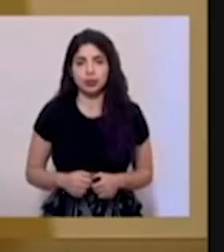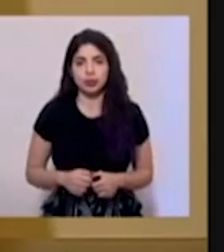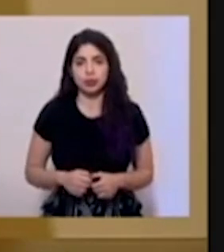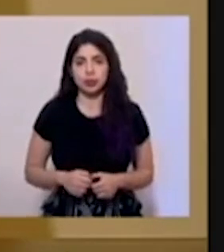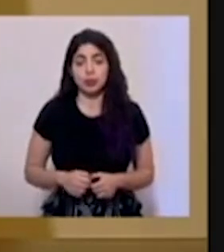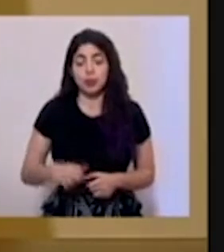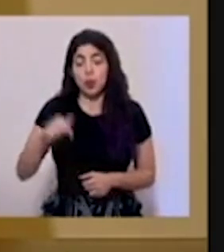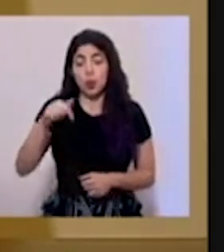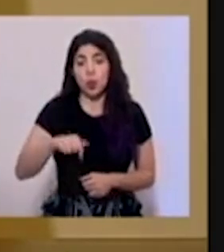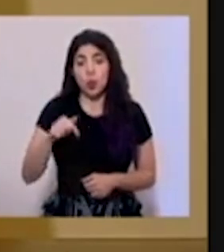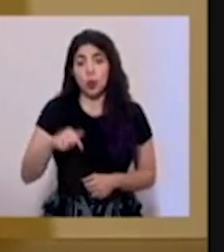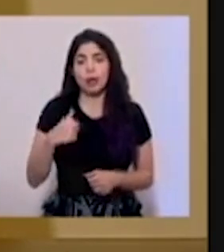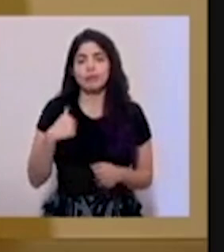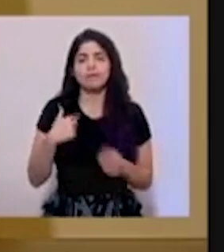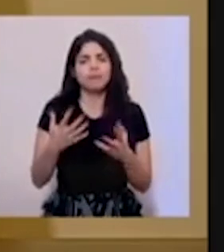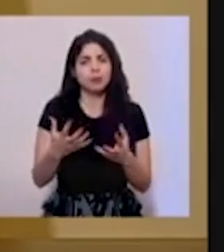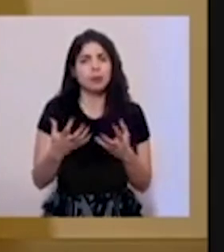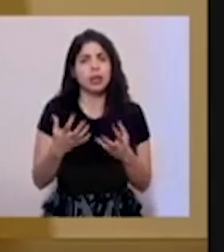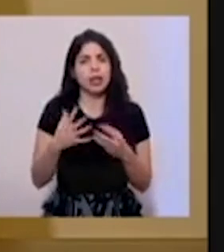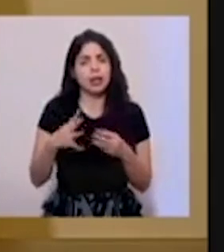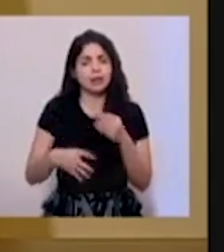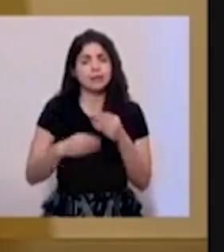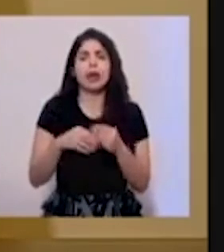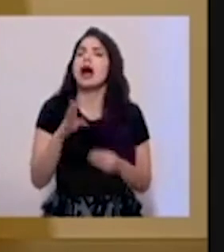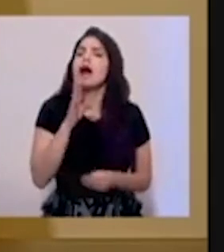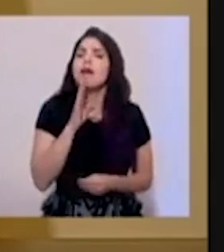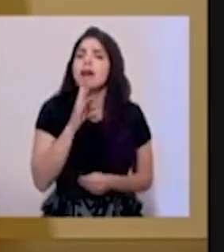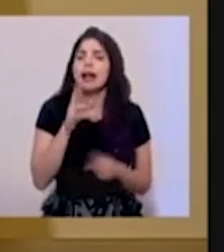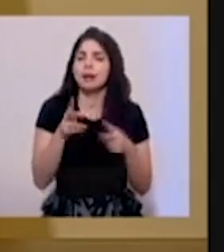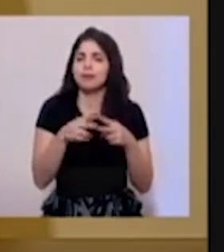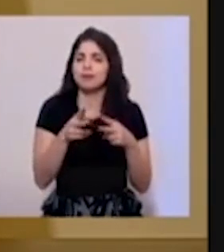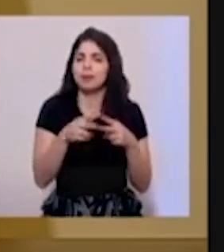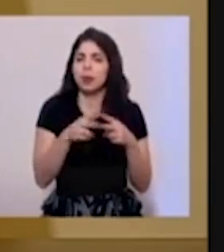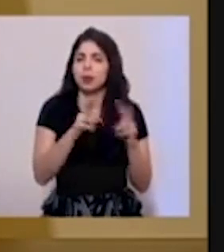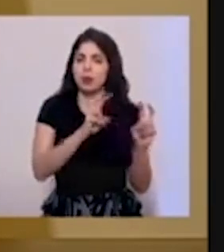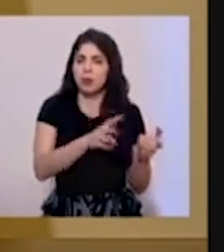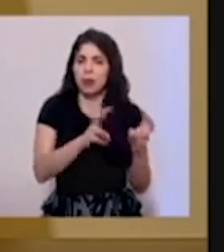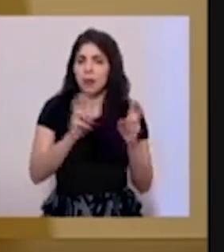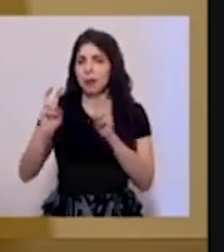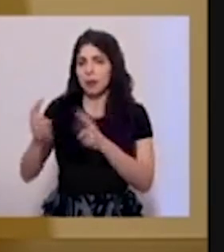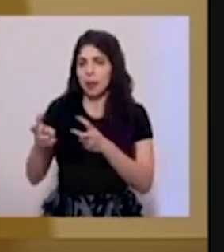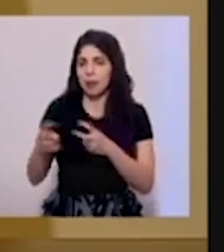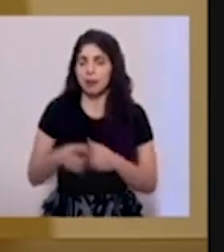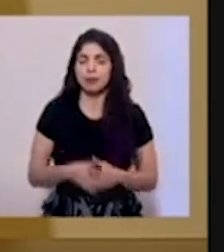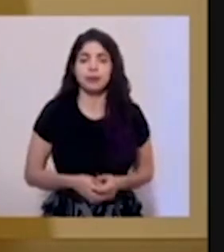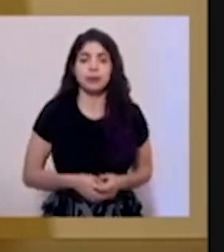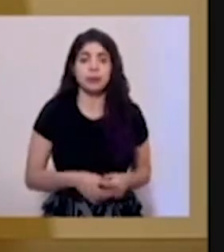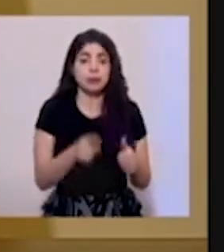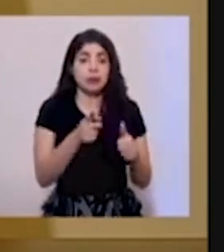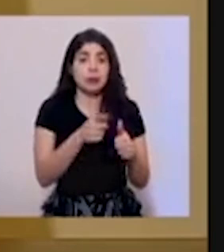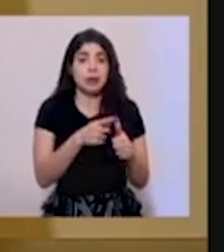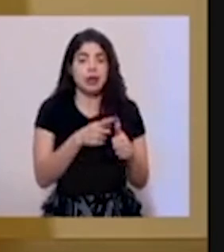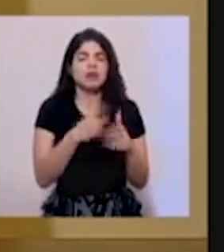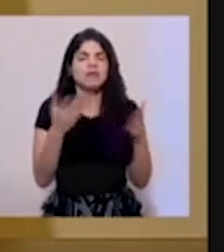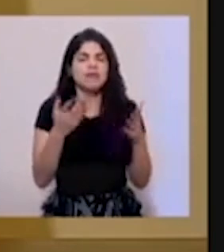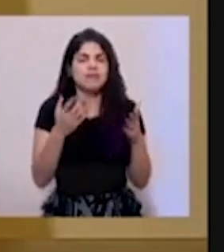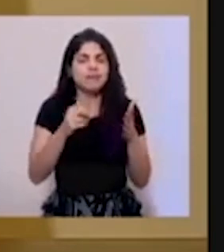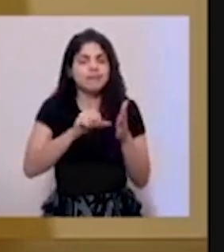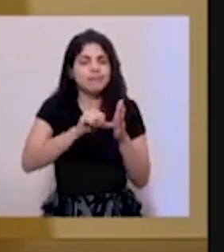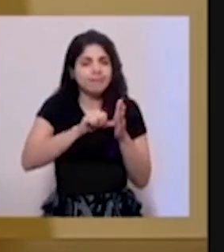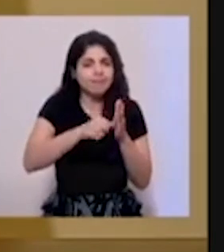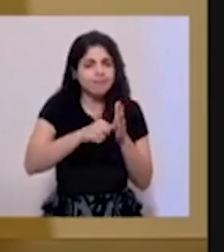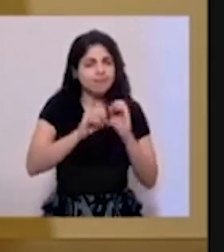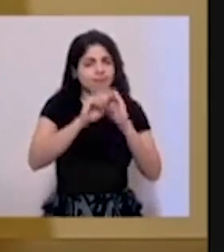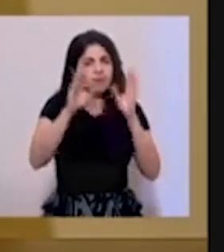Para hoy quisiera además hablar de dos temas. Primero es hacer énfasis en la